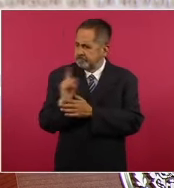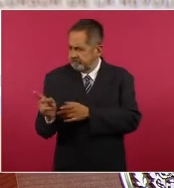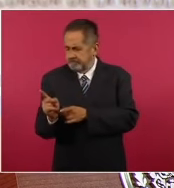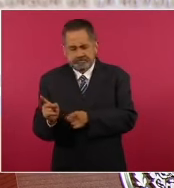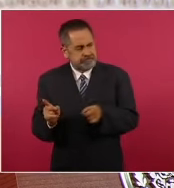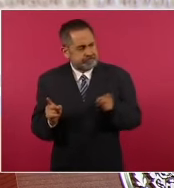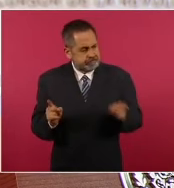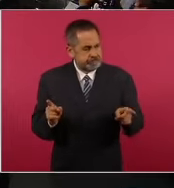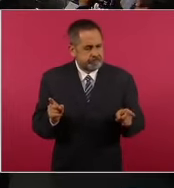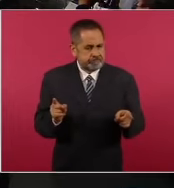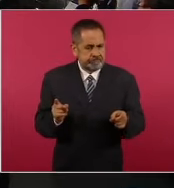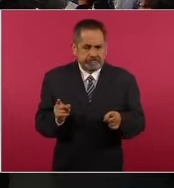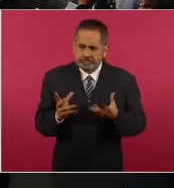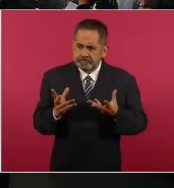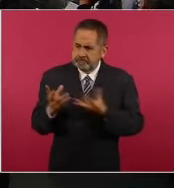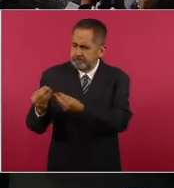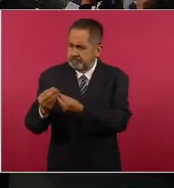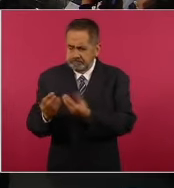O sea,